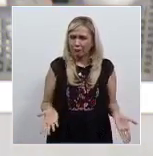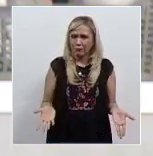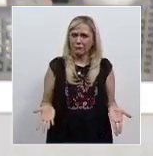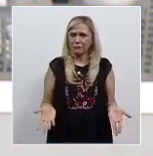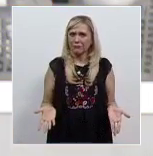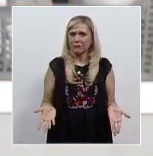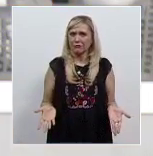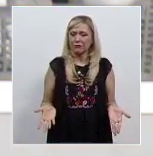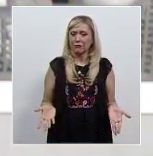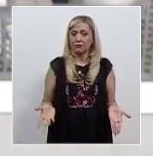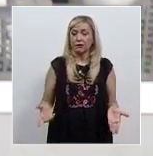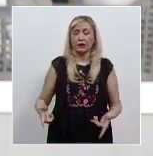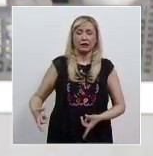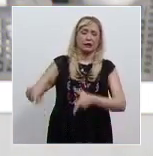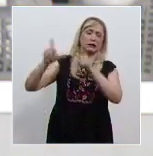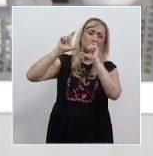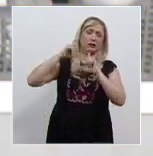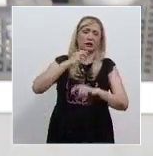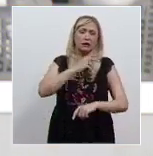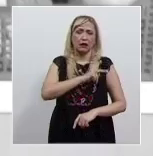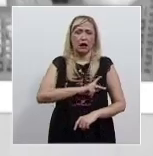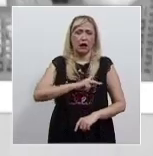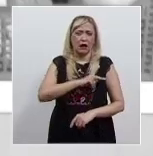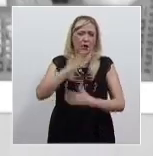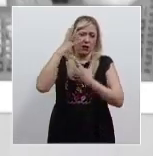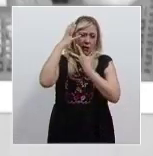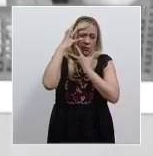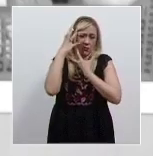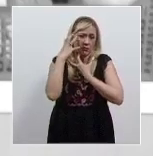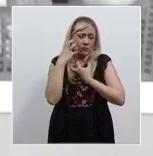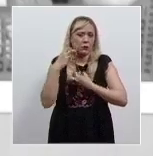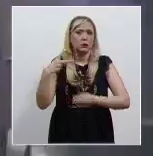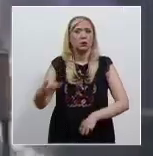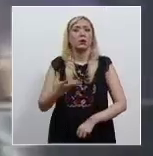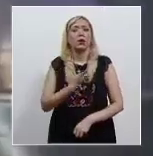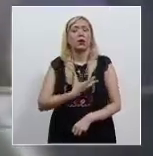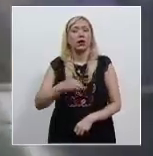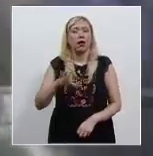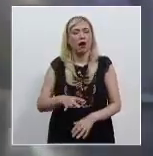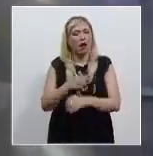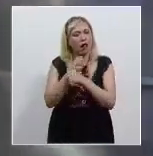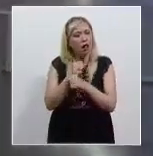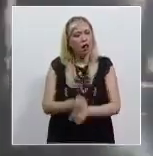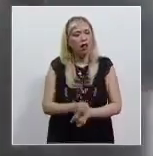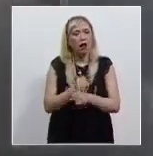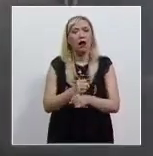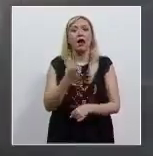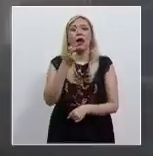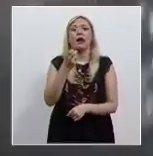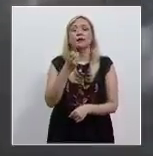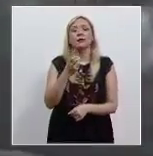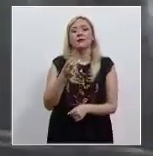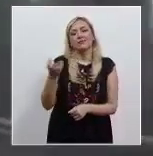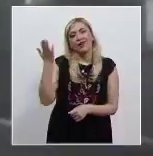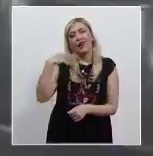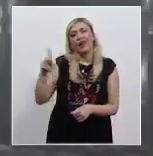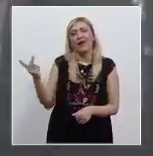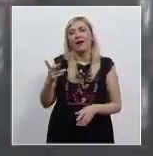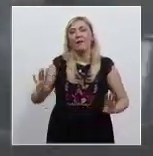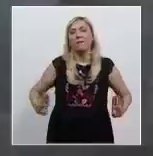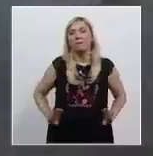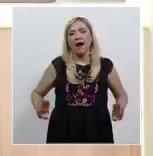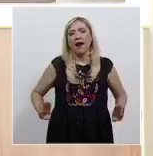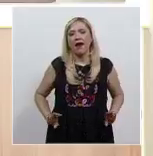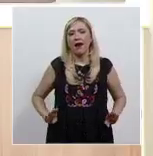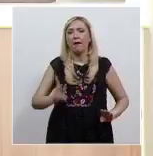El ataque con ácido que cambió la vida de Carmen Sánchez y sus hijas fue cuando recibió a su pareja sentimental en la casa de